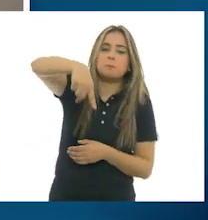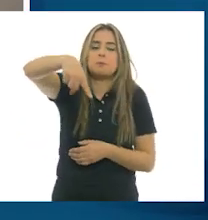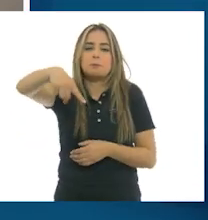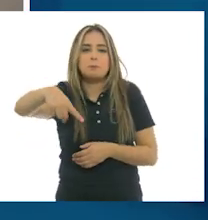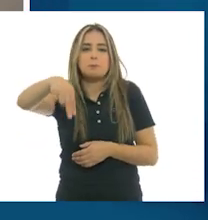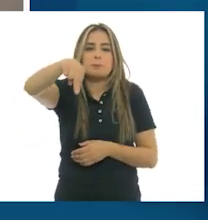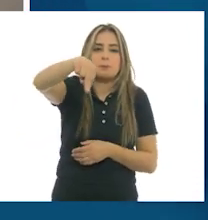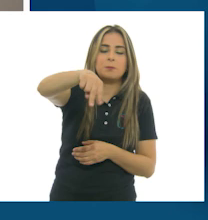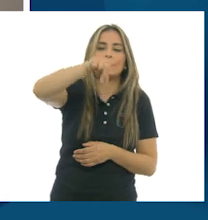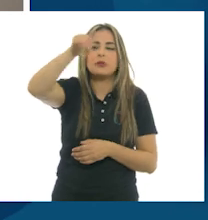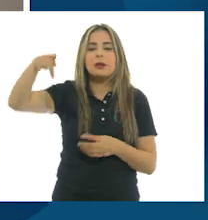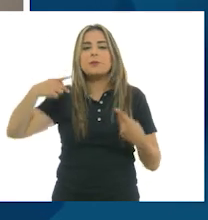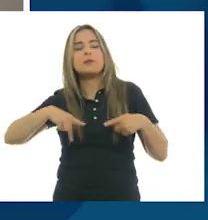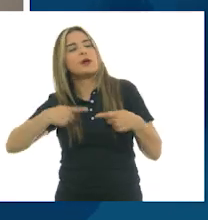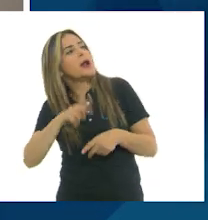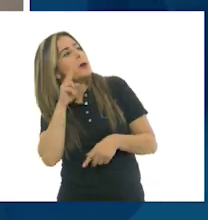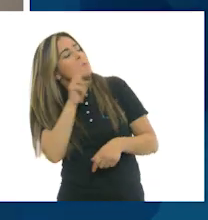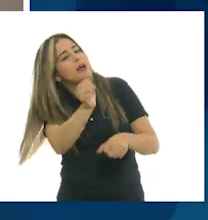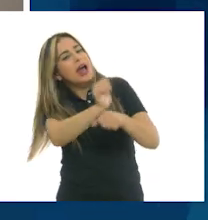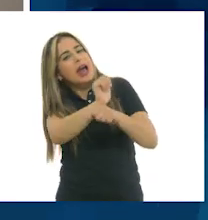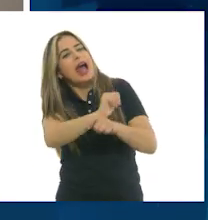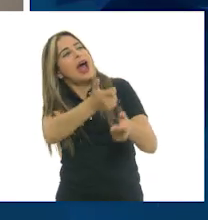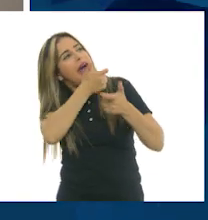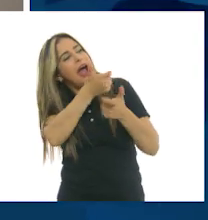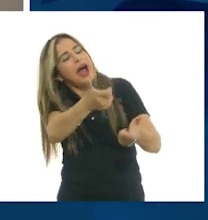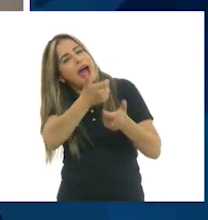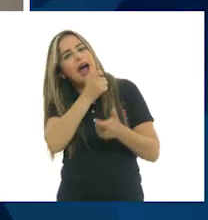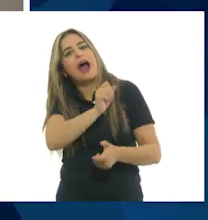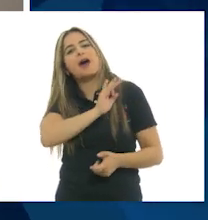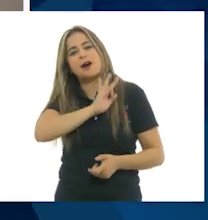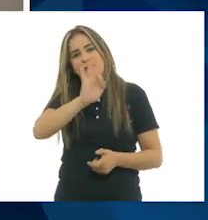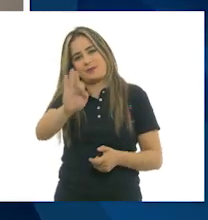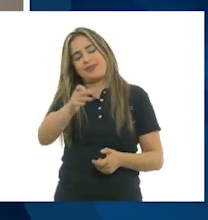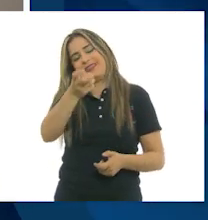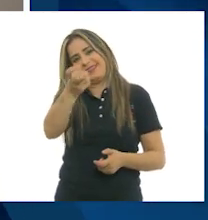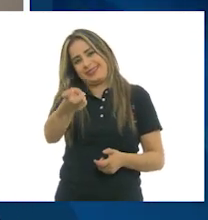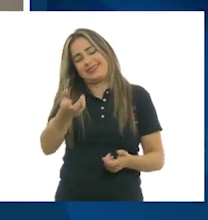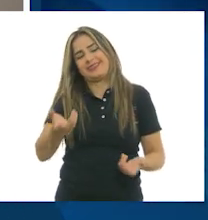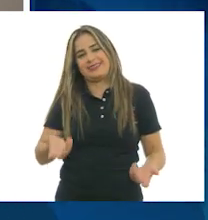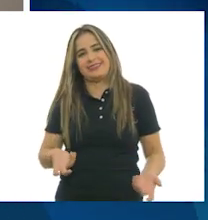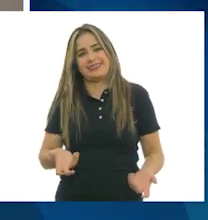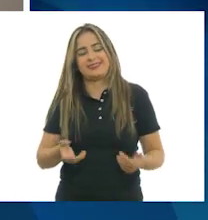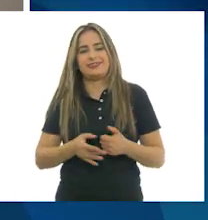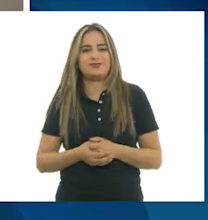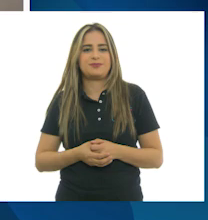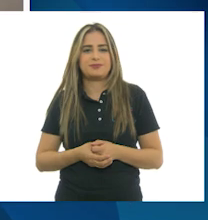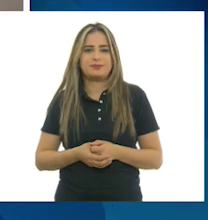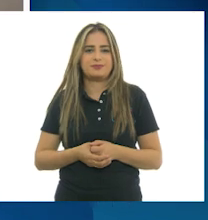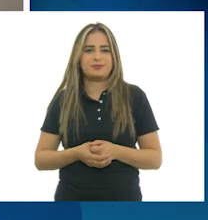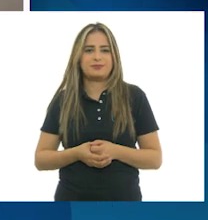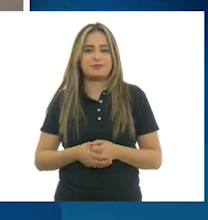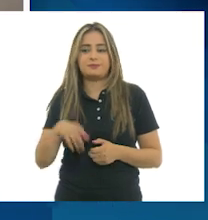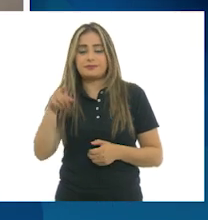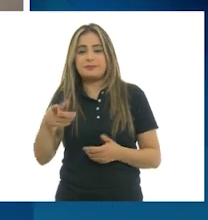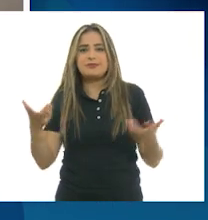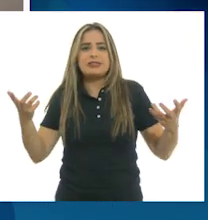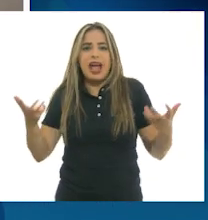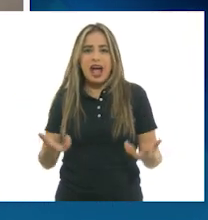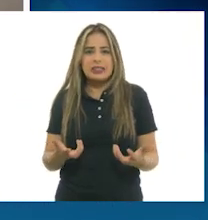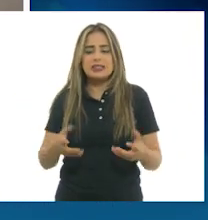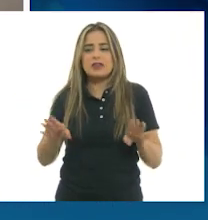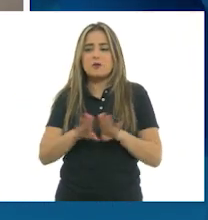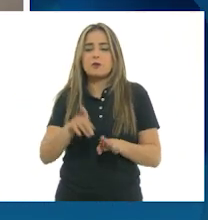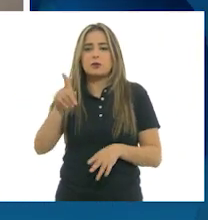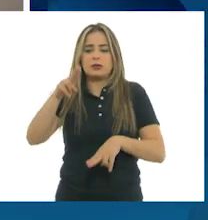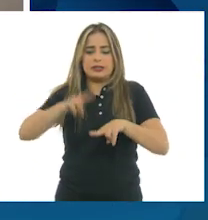vuelve un sello de ese personaje. Y ya a veces el simple hecho de verlo, cómo él hace las cosas, cómo él se